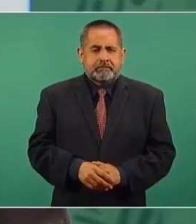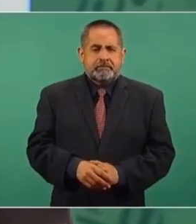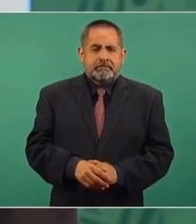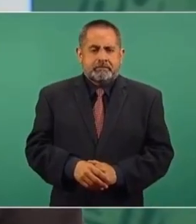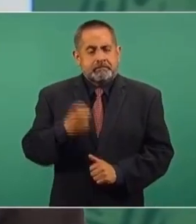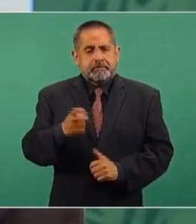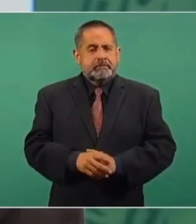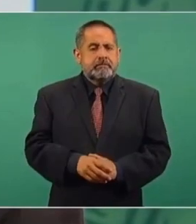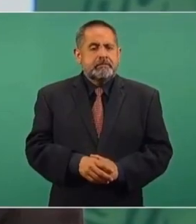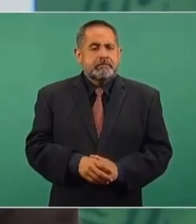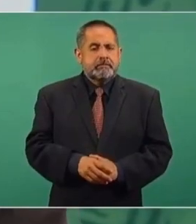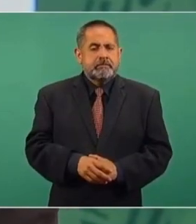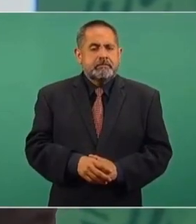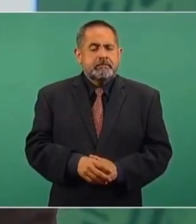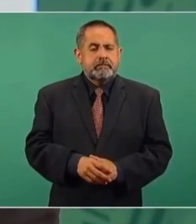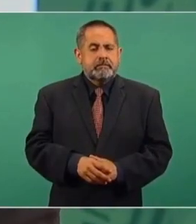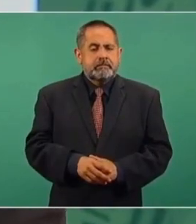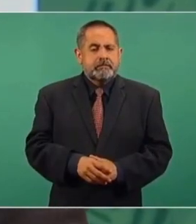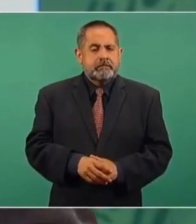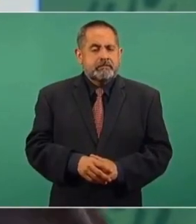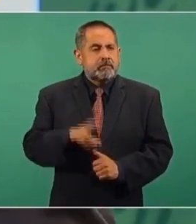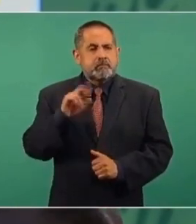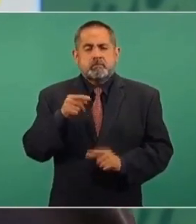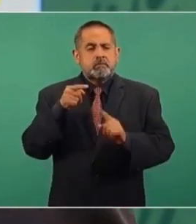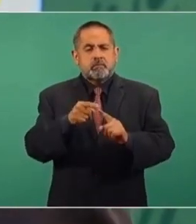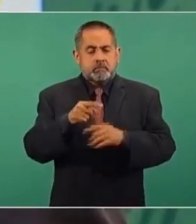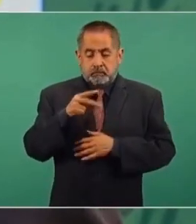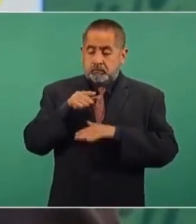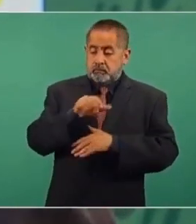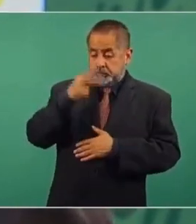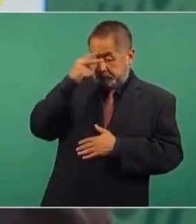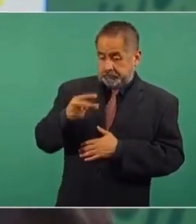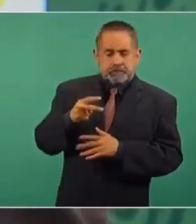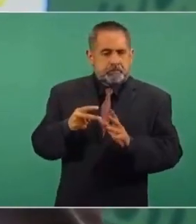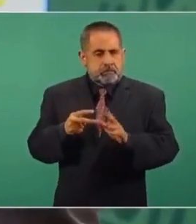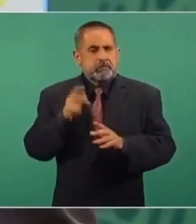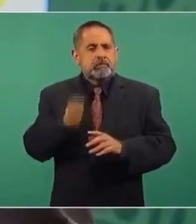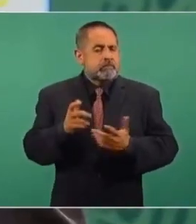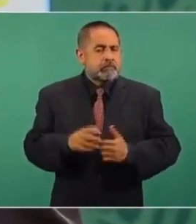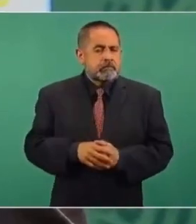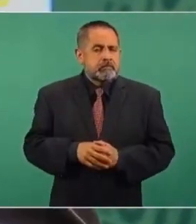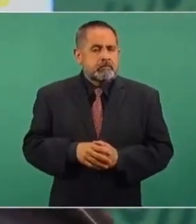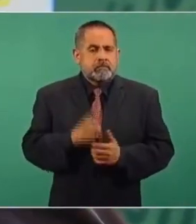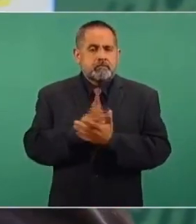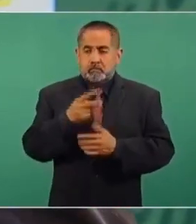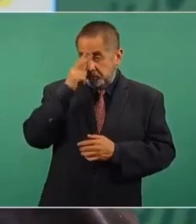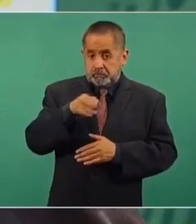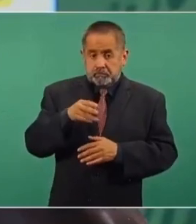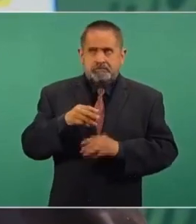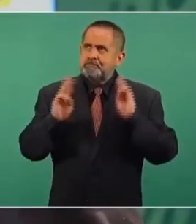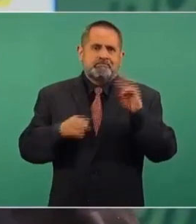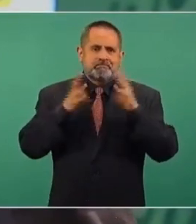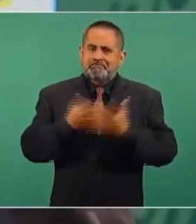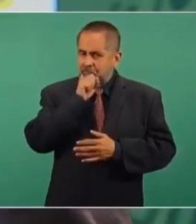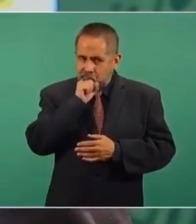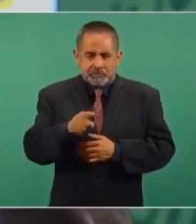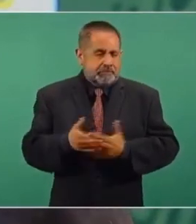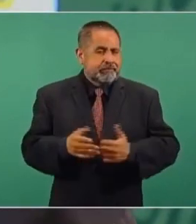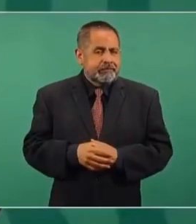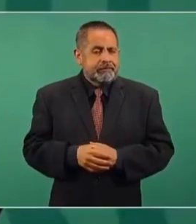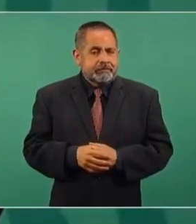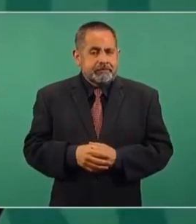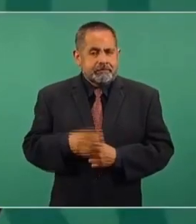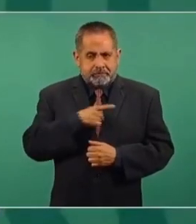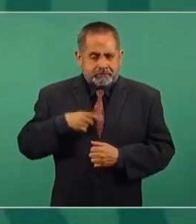calumnian. Entonces, no es un asunto de México, es mundial. Tiene que haber